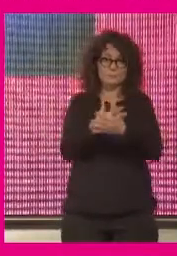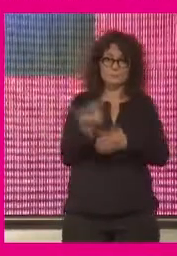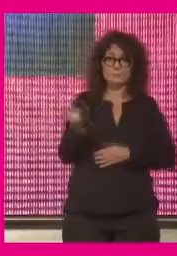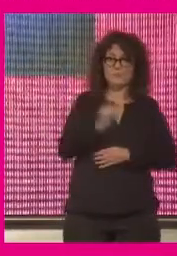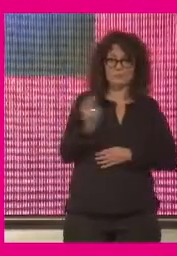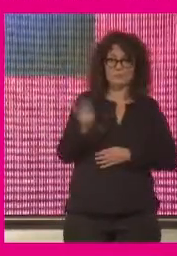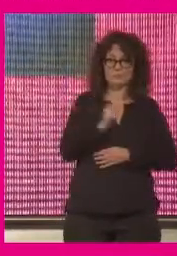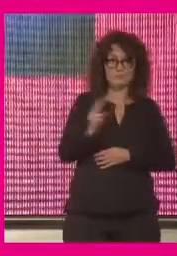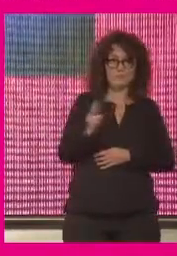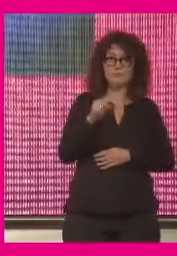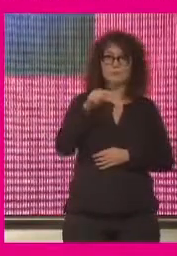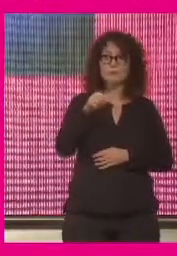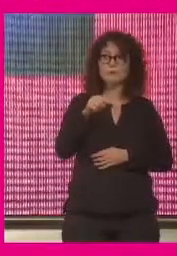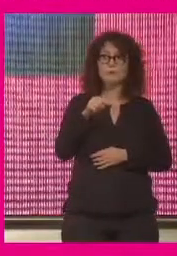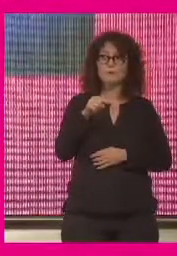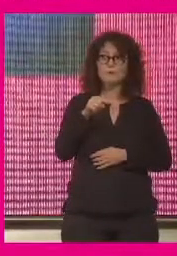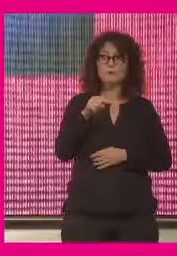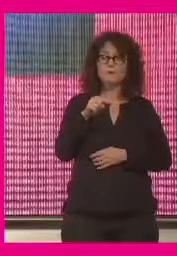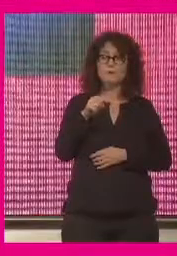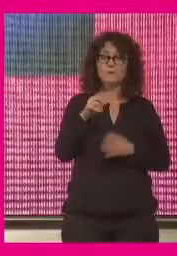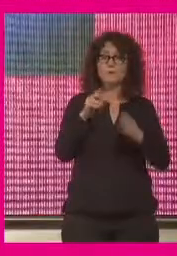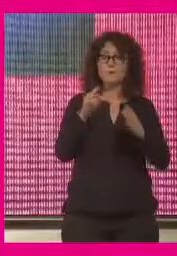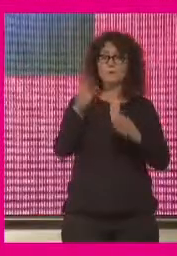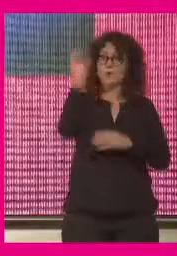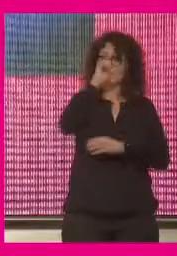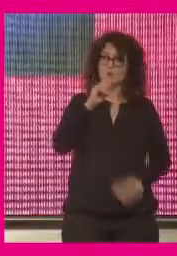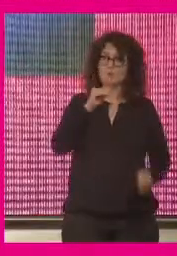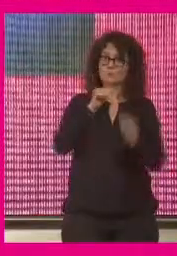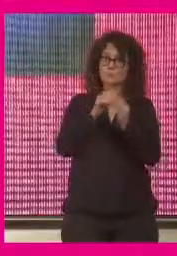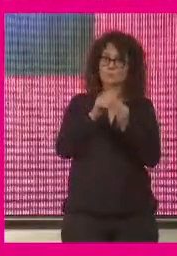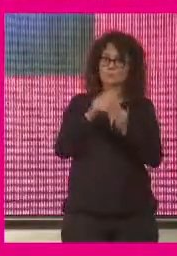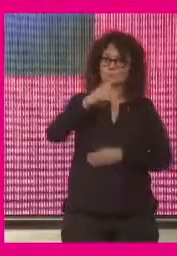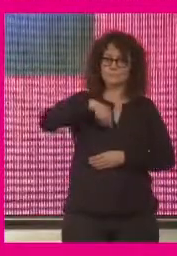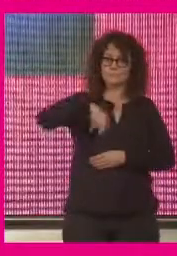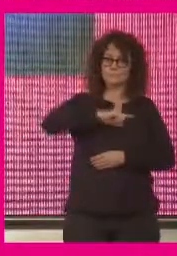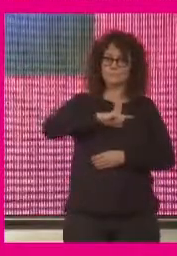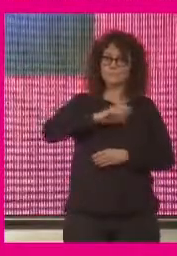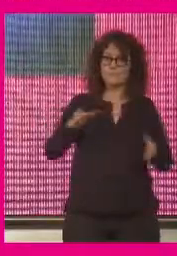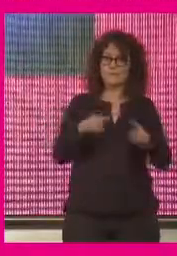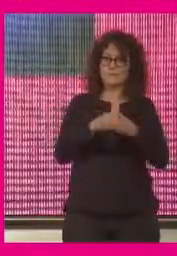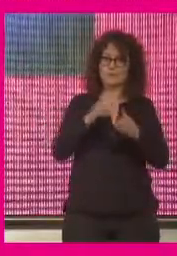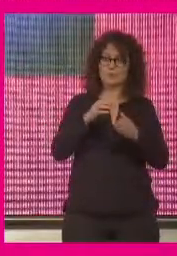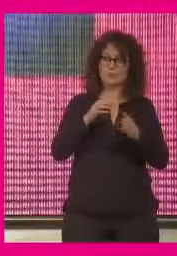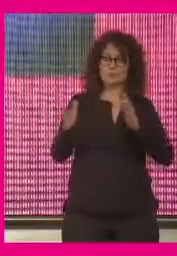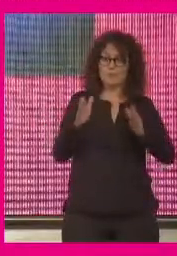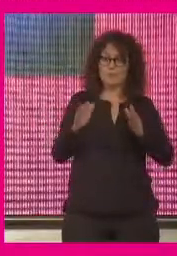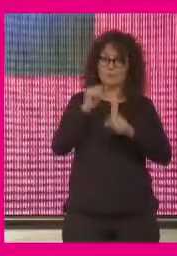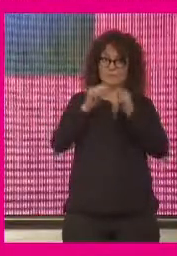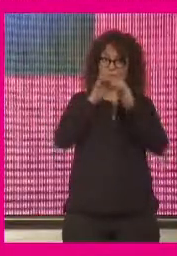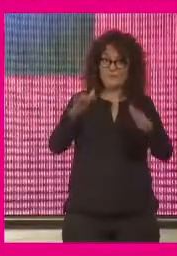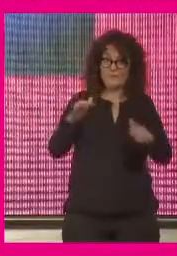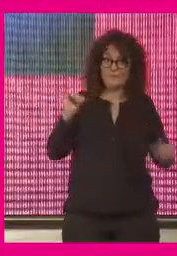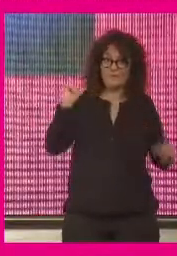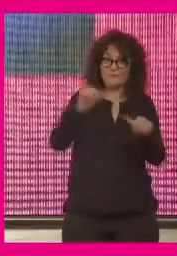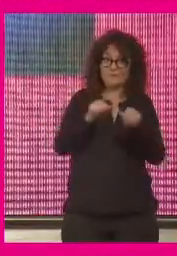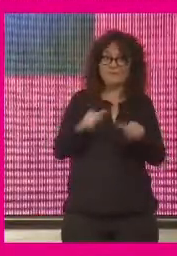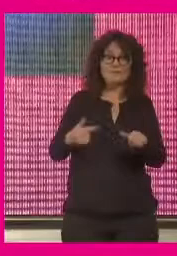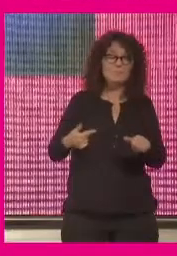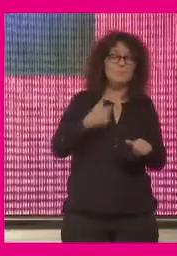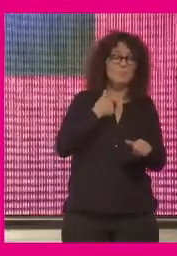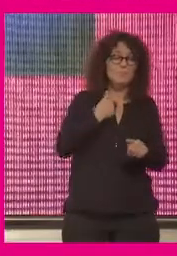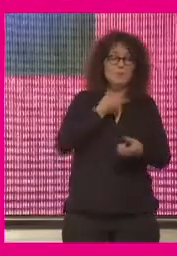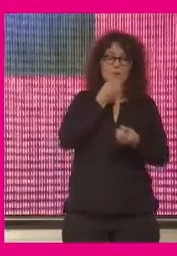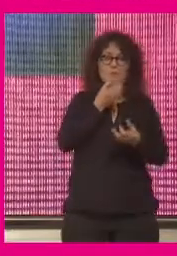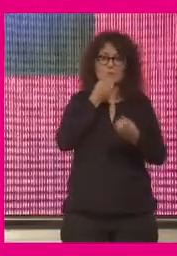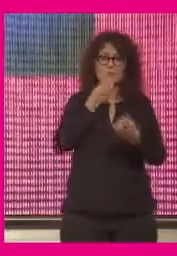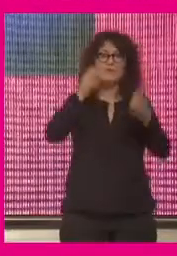datos y yo estoy muy de acuerdo contigo y lo hemos experimentado los que hemos estado llevando equipos durante la pandemia se pierde tanta información sin